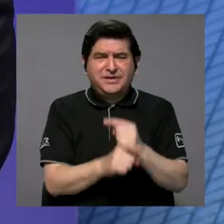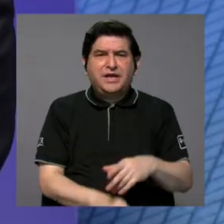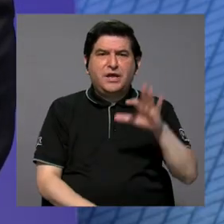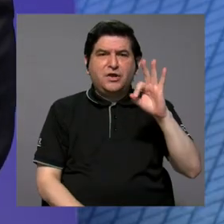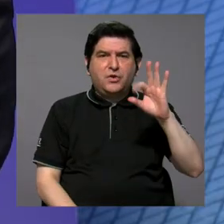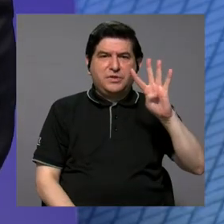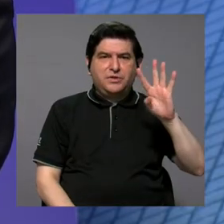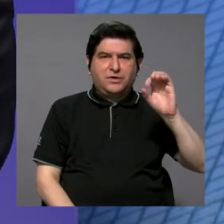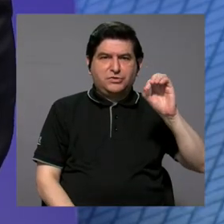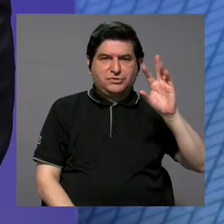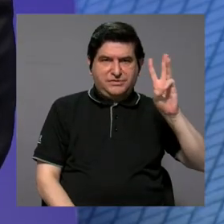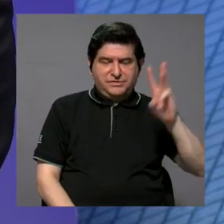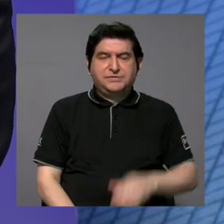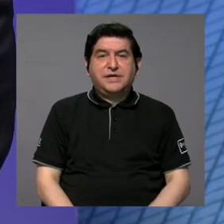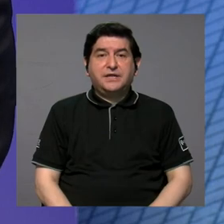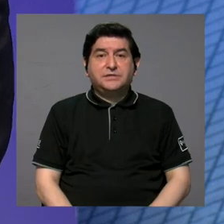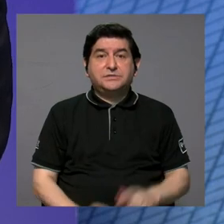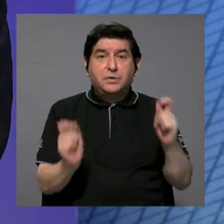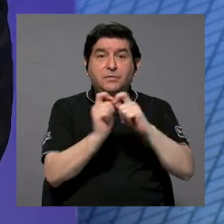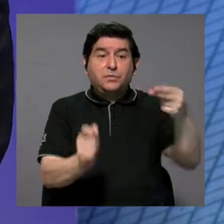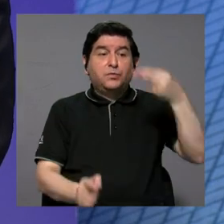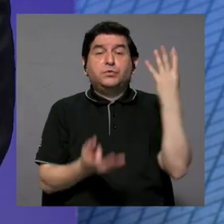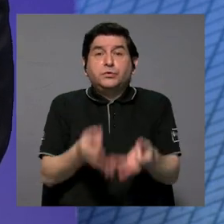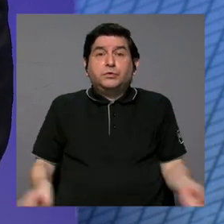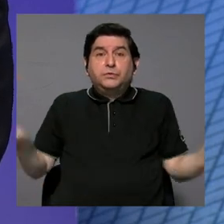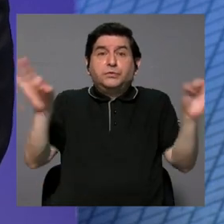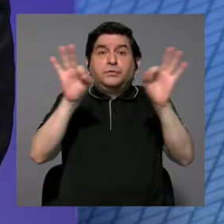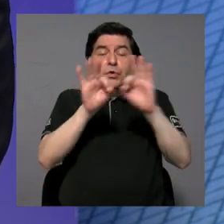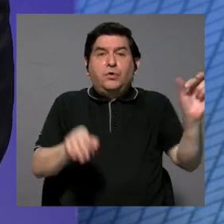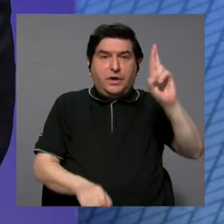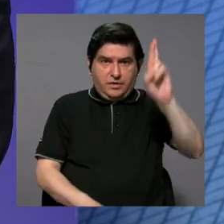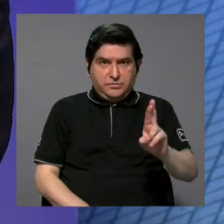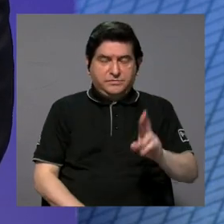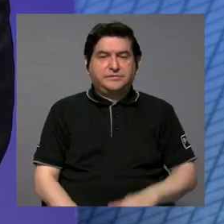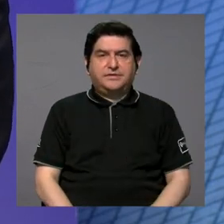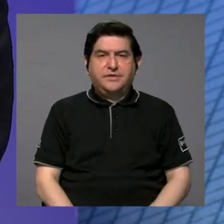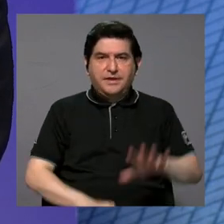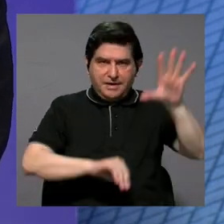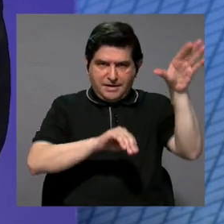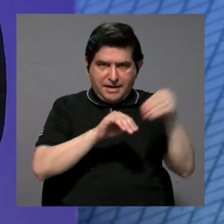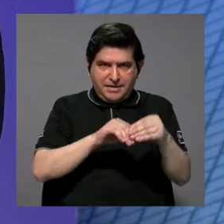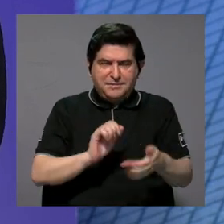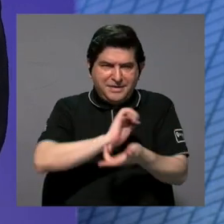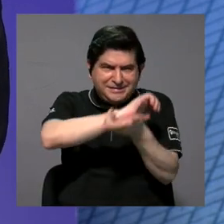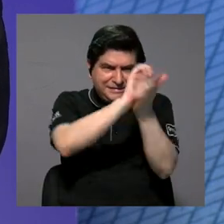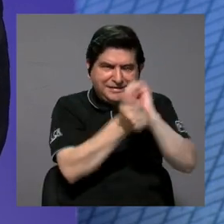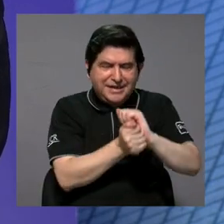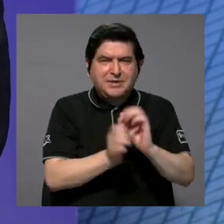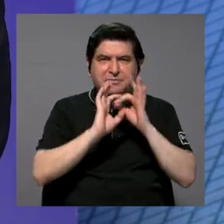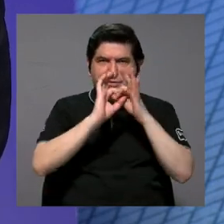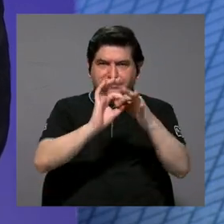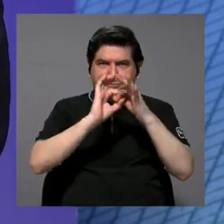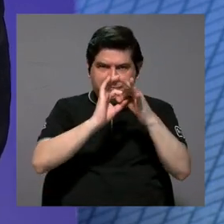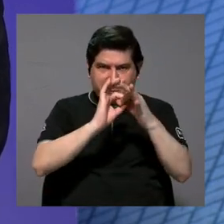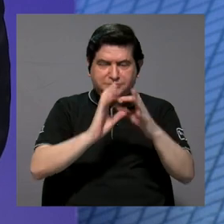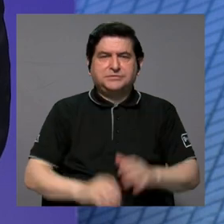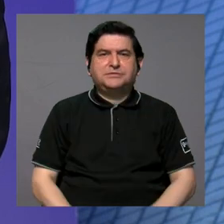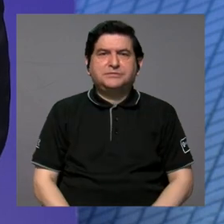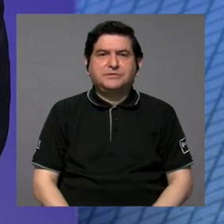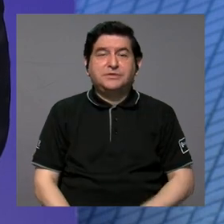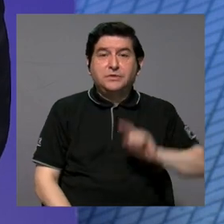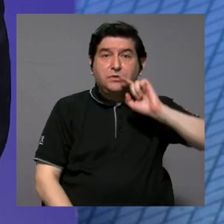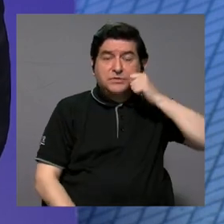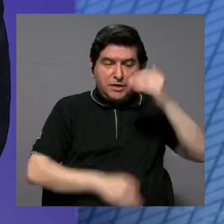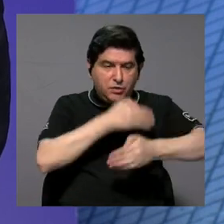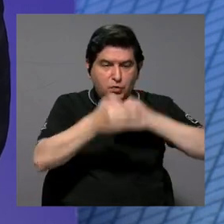9406, es realmente un hito muy importante en Costa Rica porque además de que hace algunas reformas vinculadas precisamente al